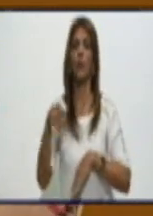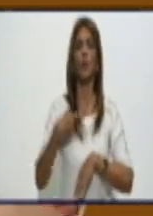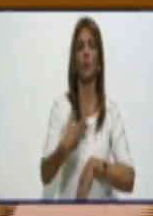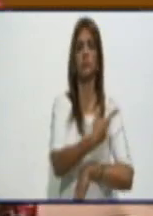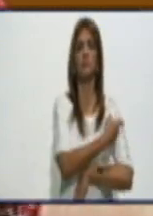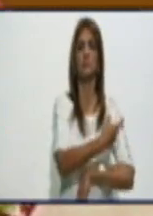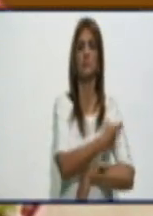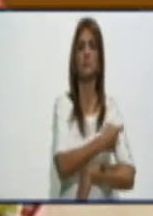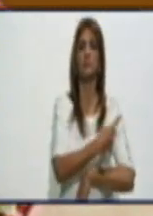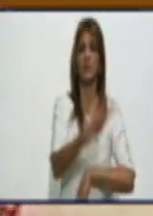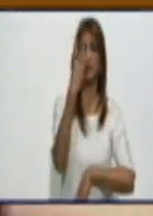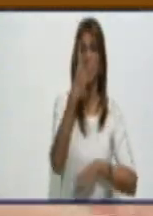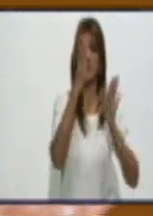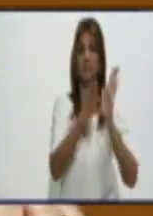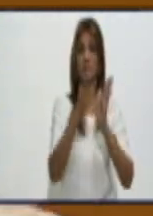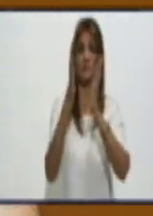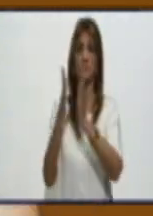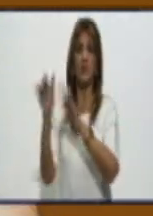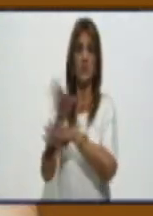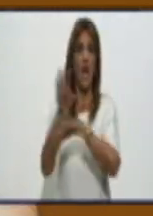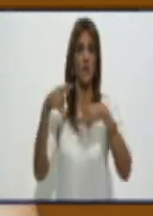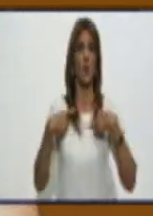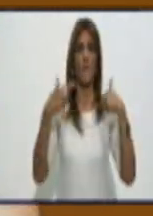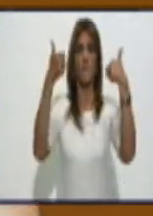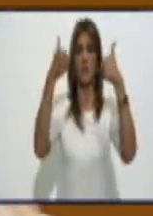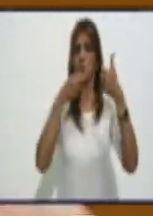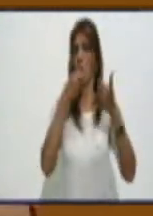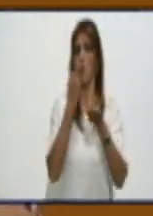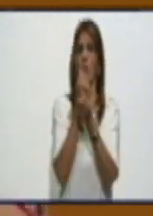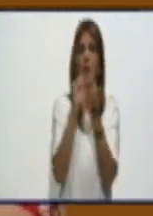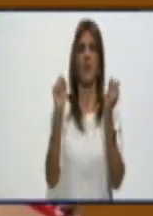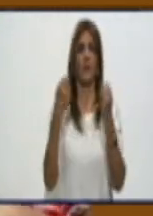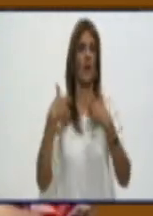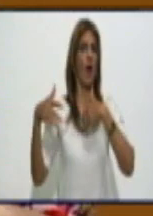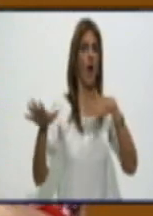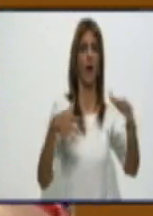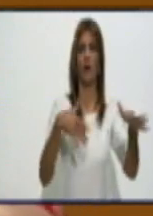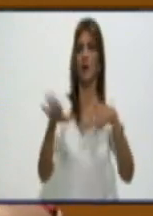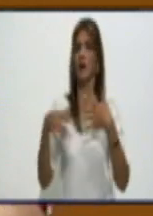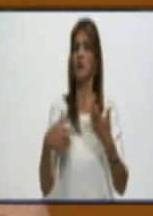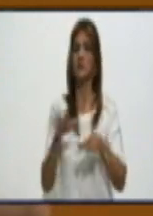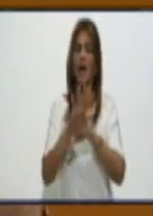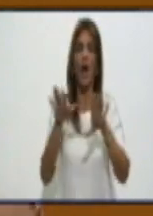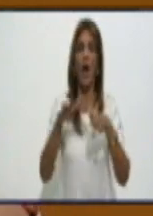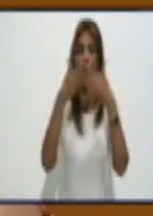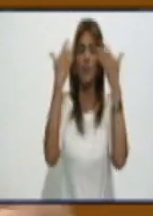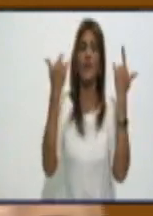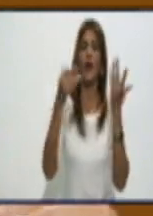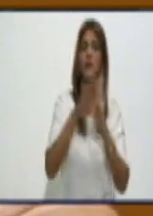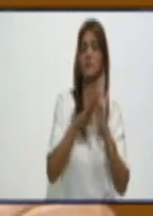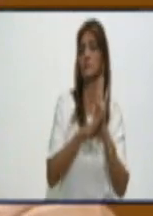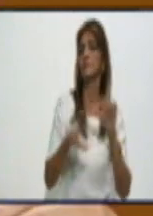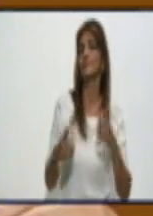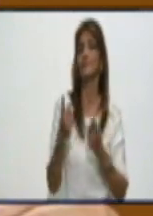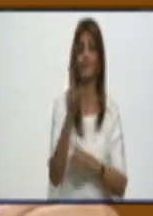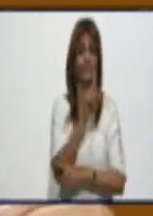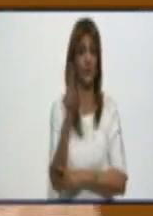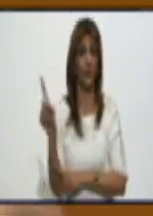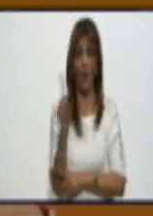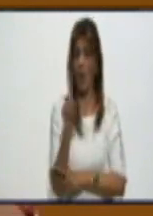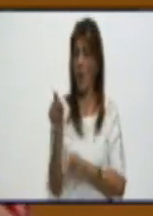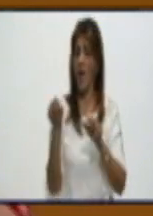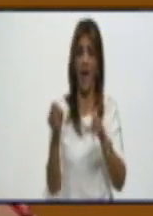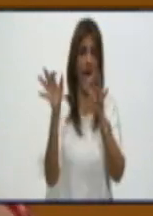mi vida contra el virus SARS-CoV-2. Lo que va a pasar en mí es que si yo me pongo en contacto con el virus,